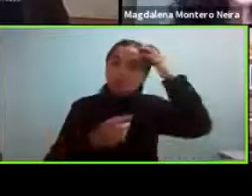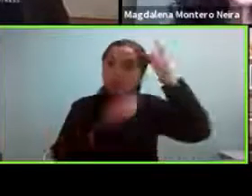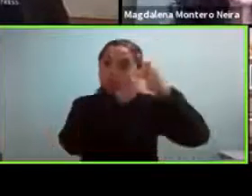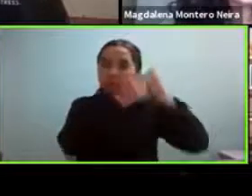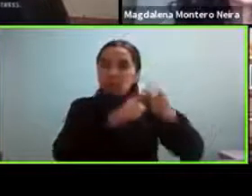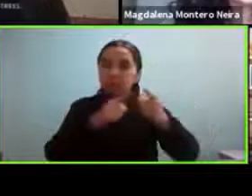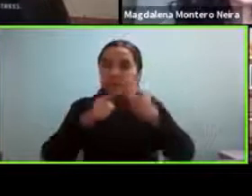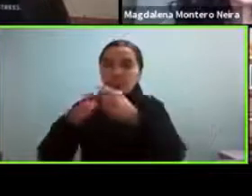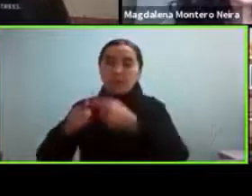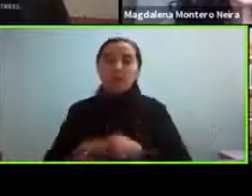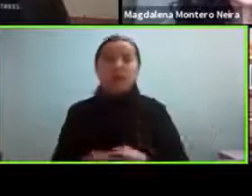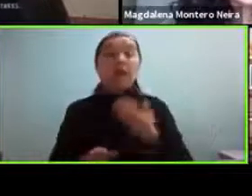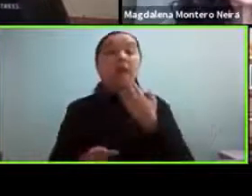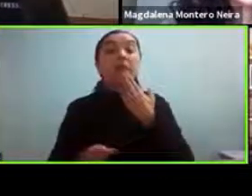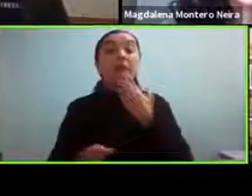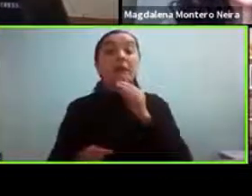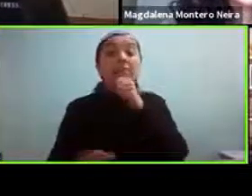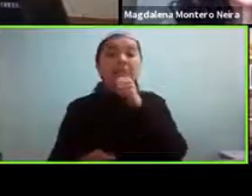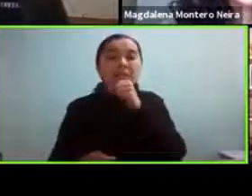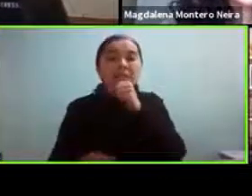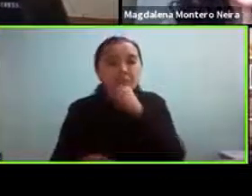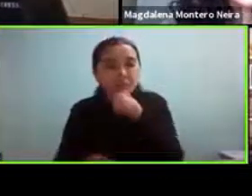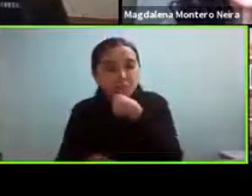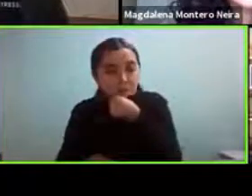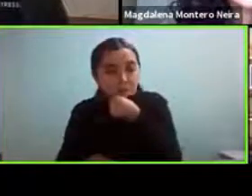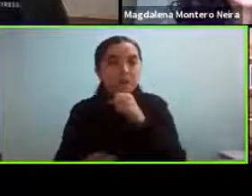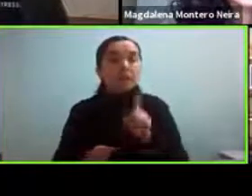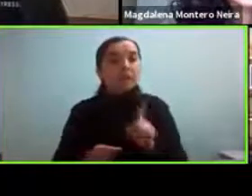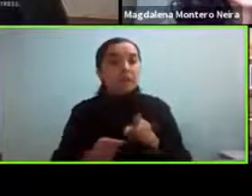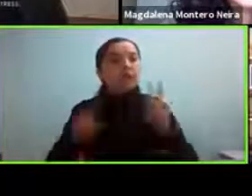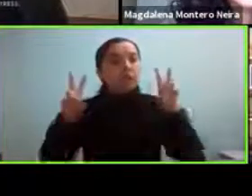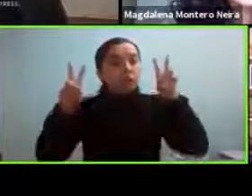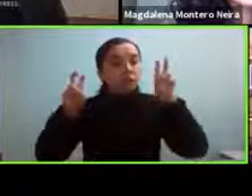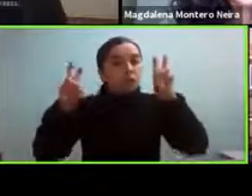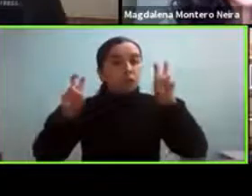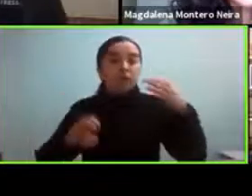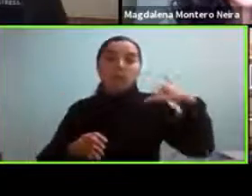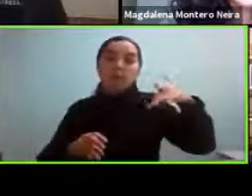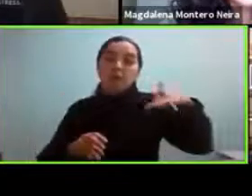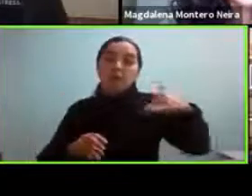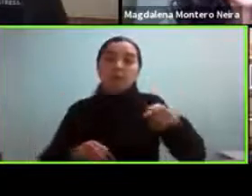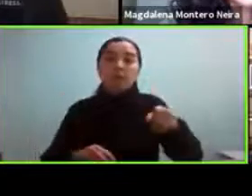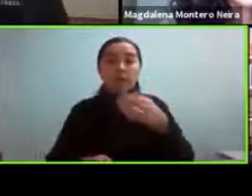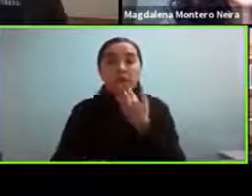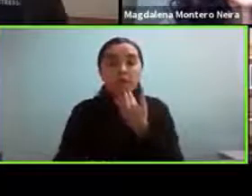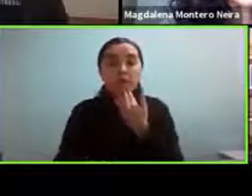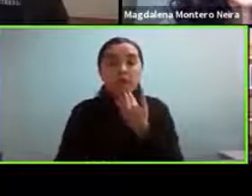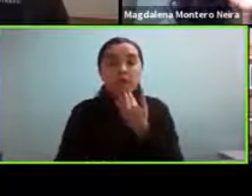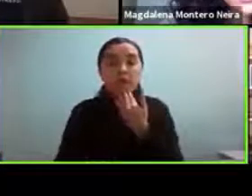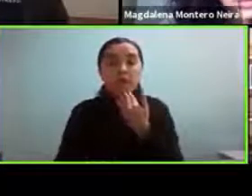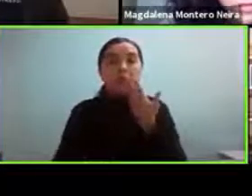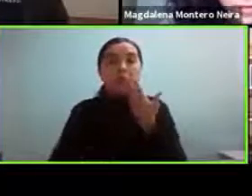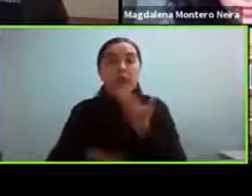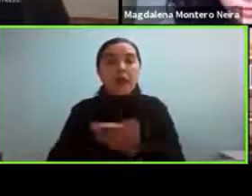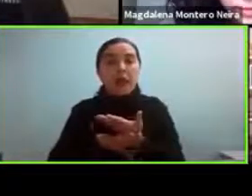y también sobre el envejecimiento que es un tema bien importante también tenemos una sobre todo